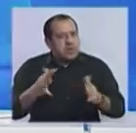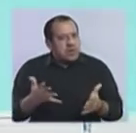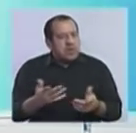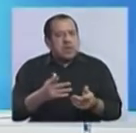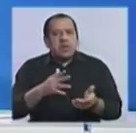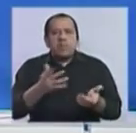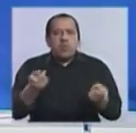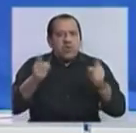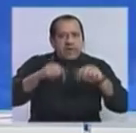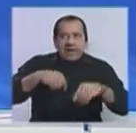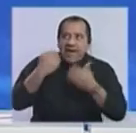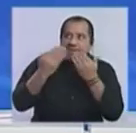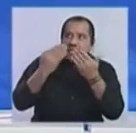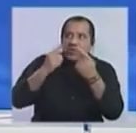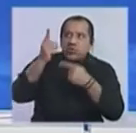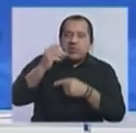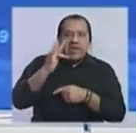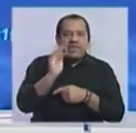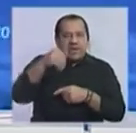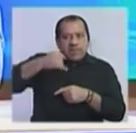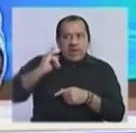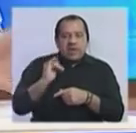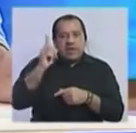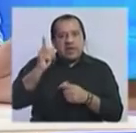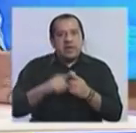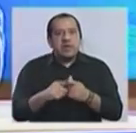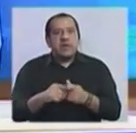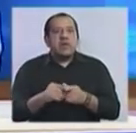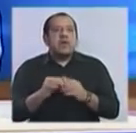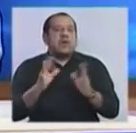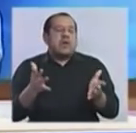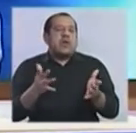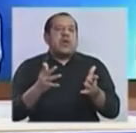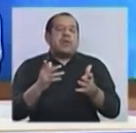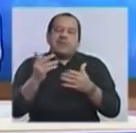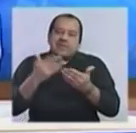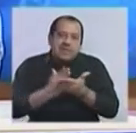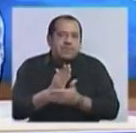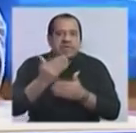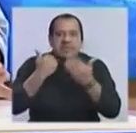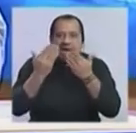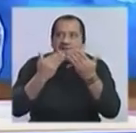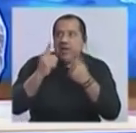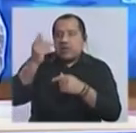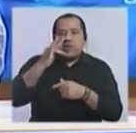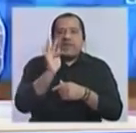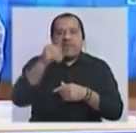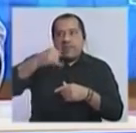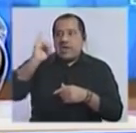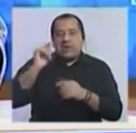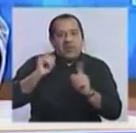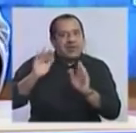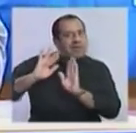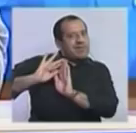volver a conversar con el Fondo? Conversar con el Fondo es algo permanente porque el Uruguay no le dio un portazo al Fondo. El